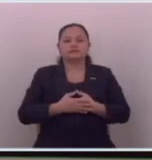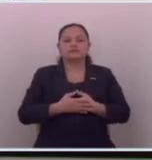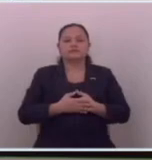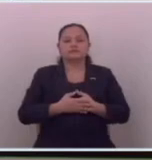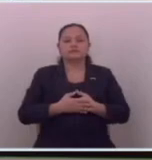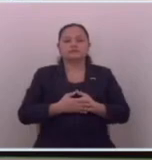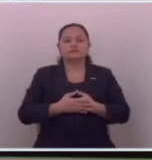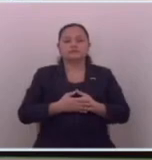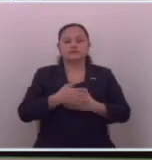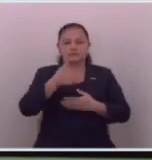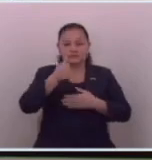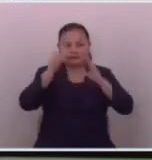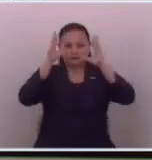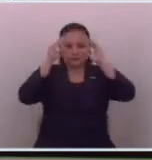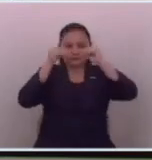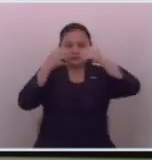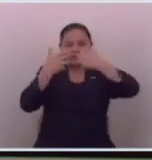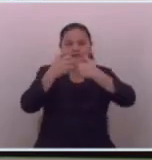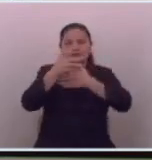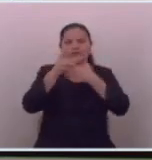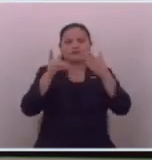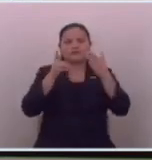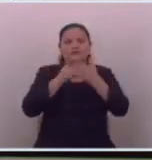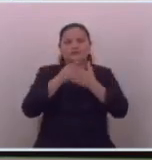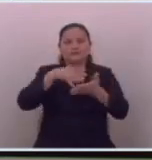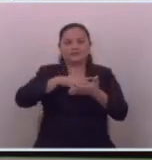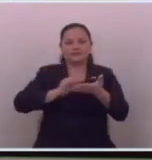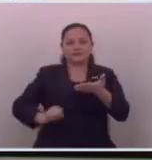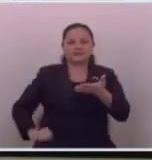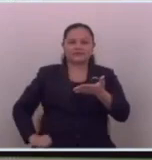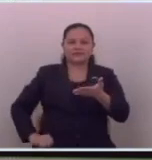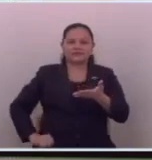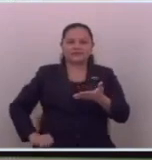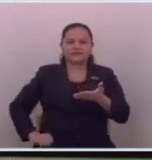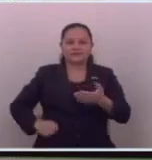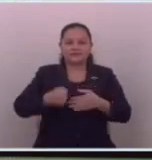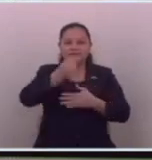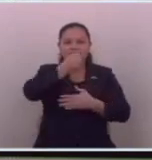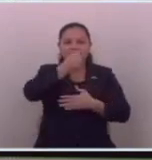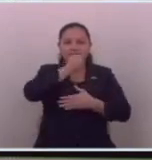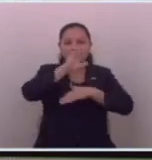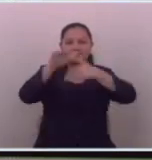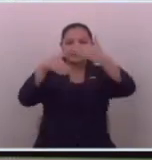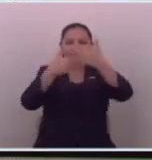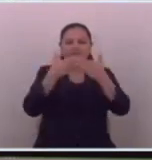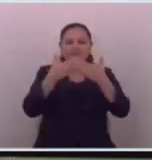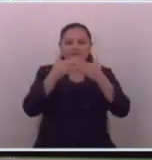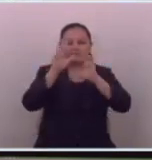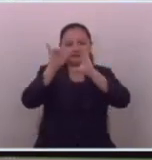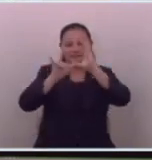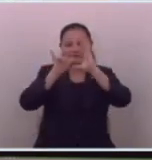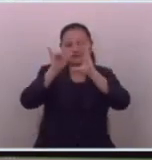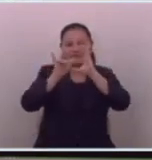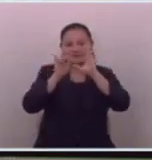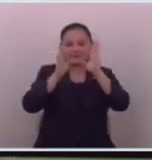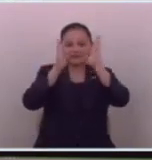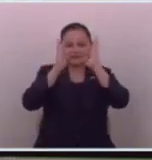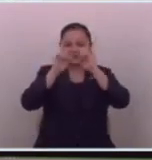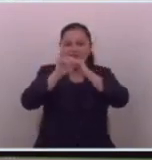buenas noches colegas diputados pueblo salvadoreño periodistas amigos youtubers que están